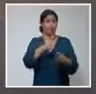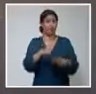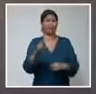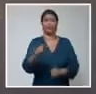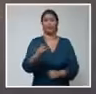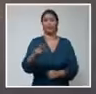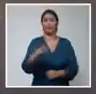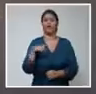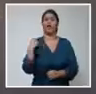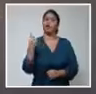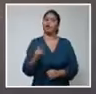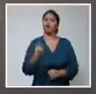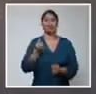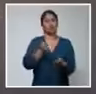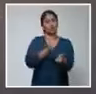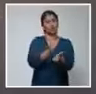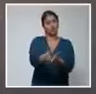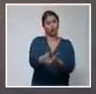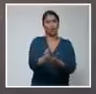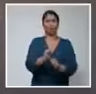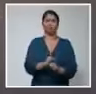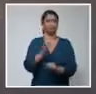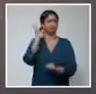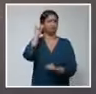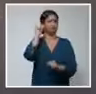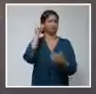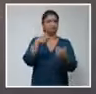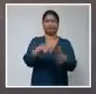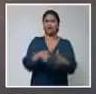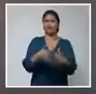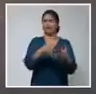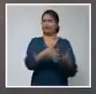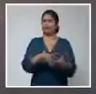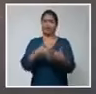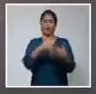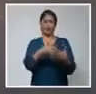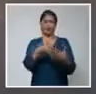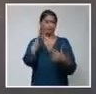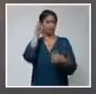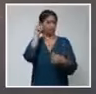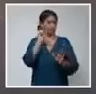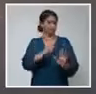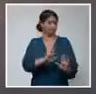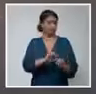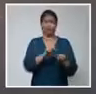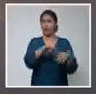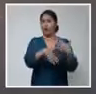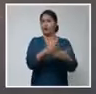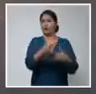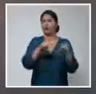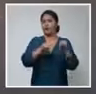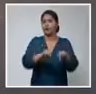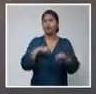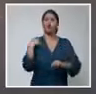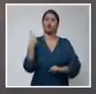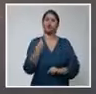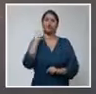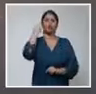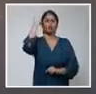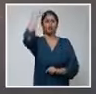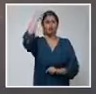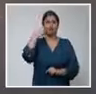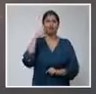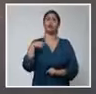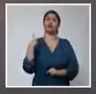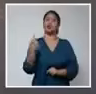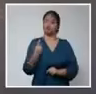en la fase aguda de ninguna enfermedad, sino para inmunizar, o sea, como método preventivo, no curativo. De